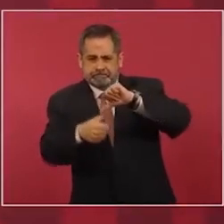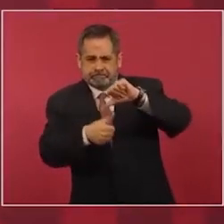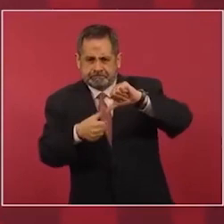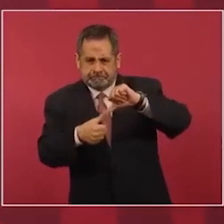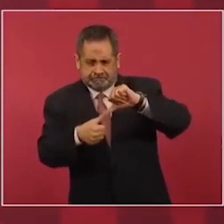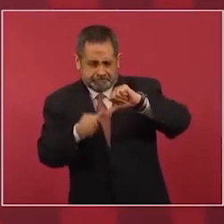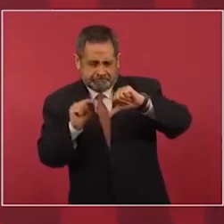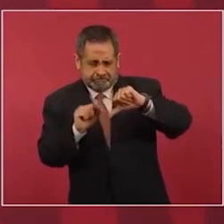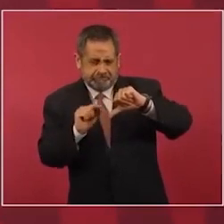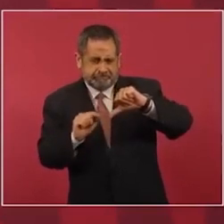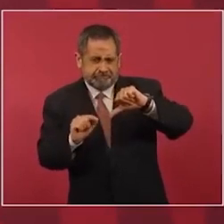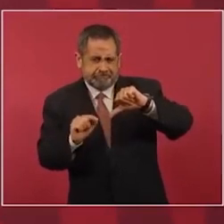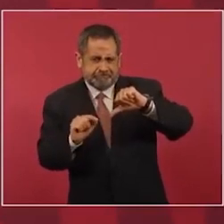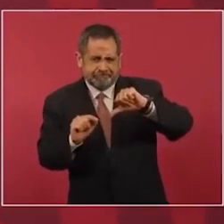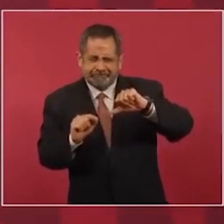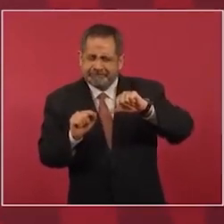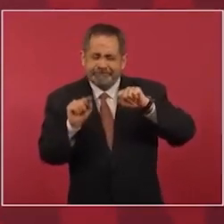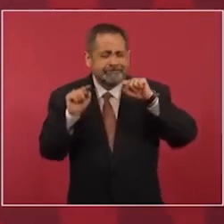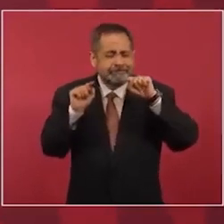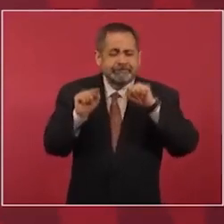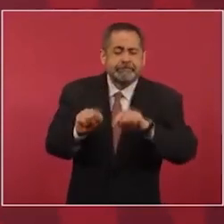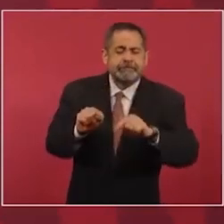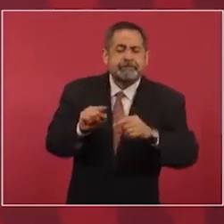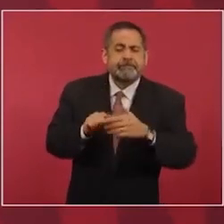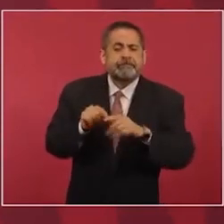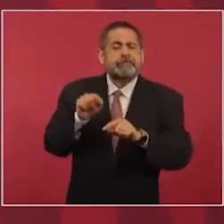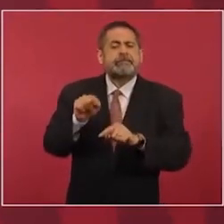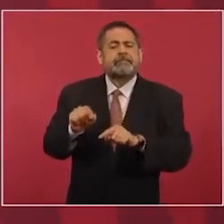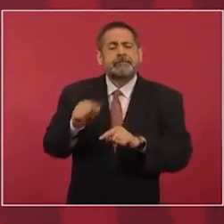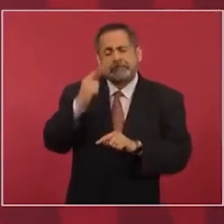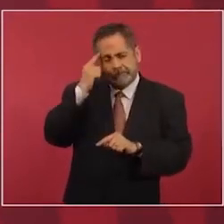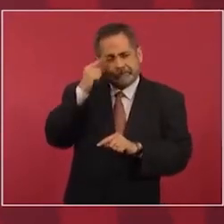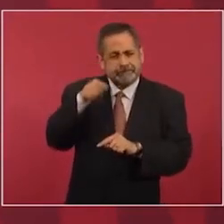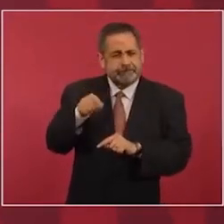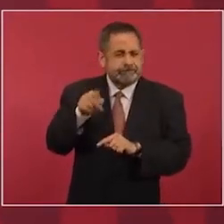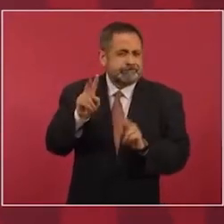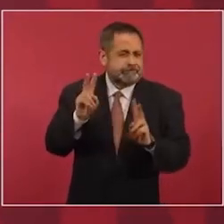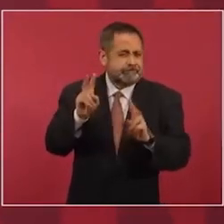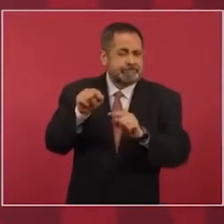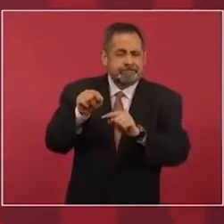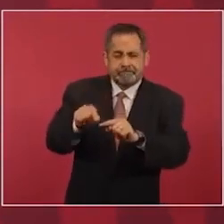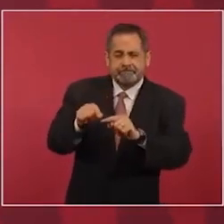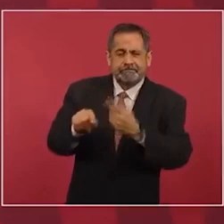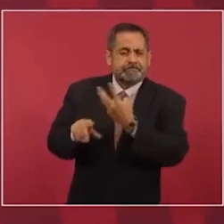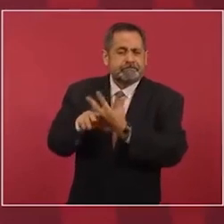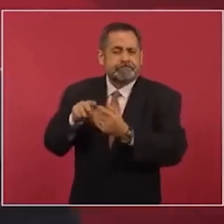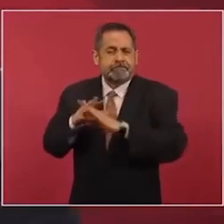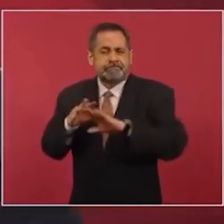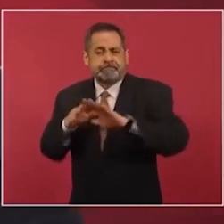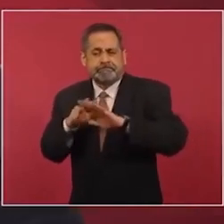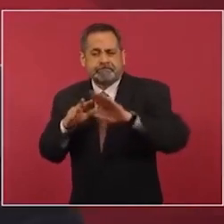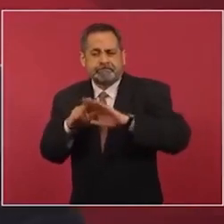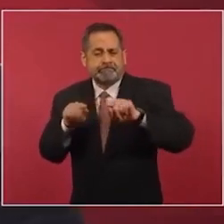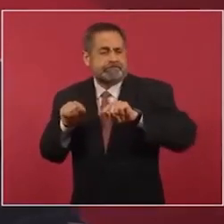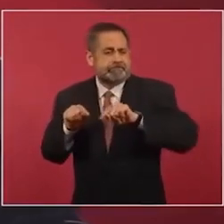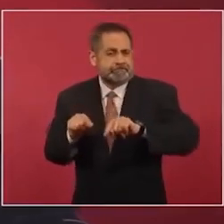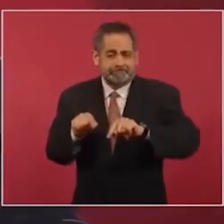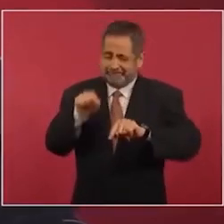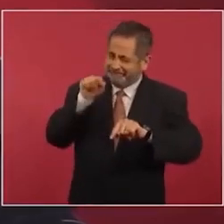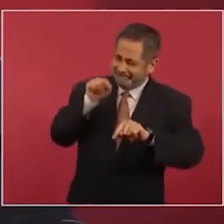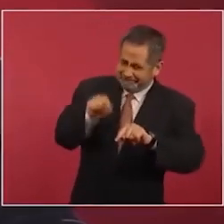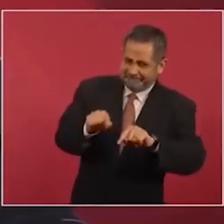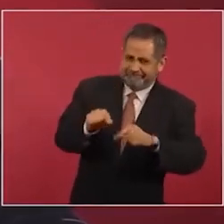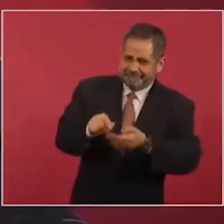en particular por el tema migratorio, se requiere